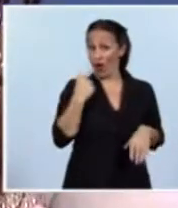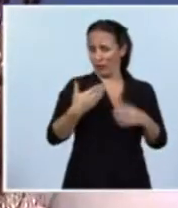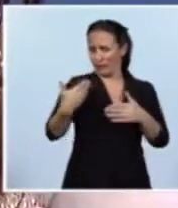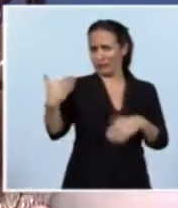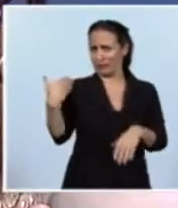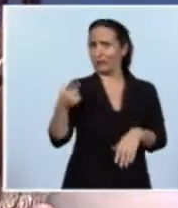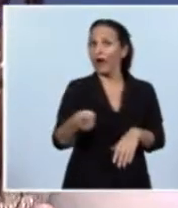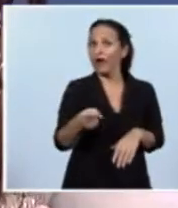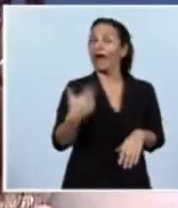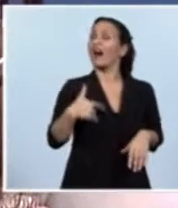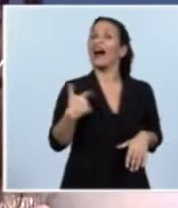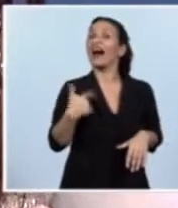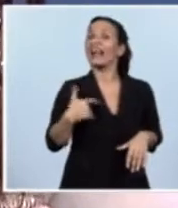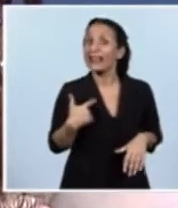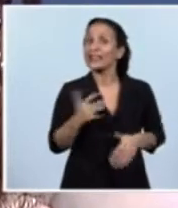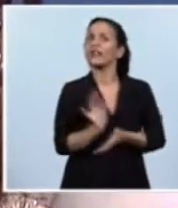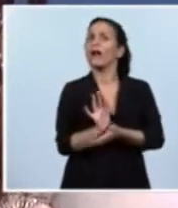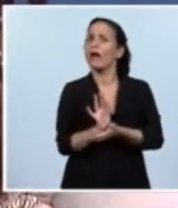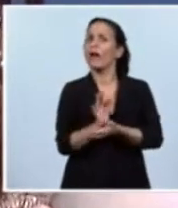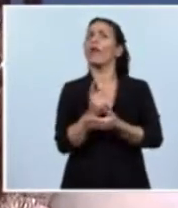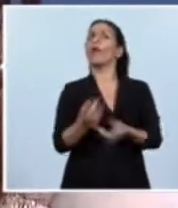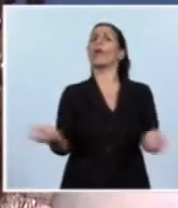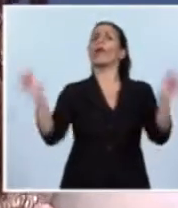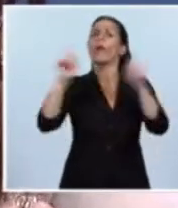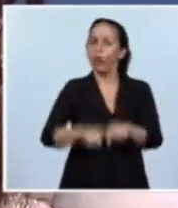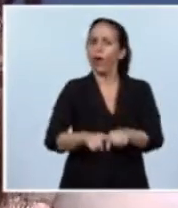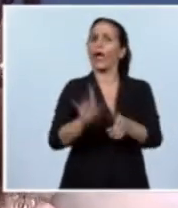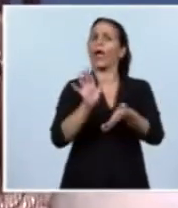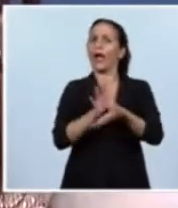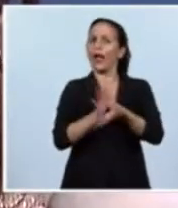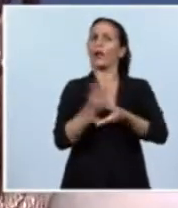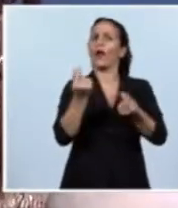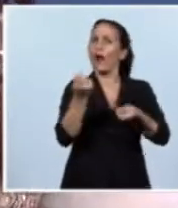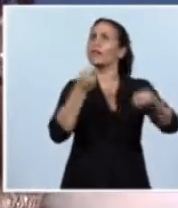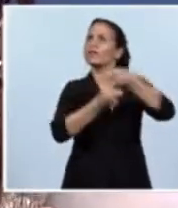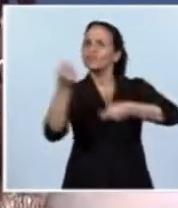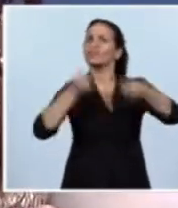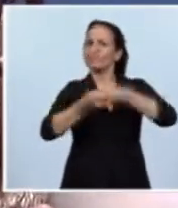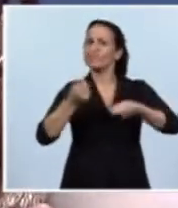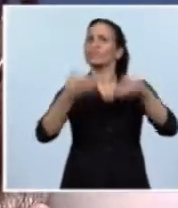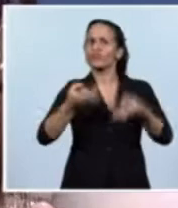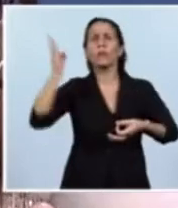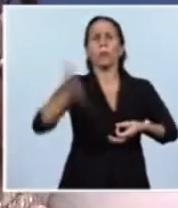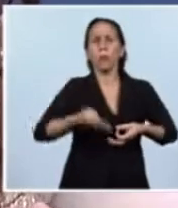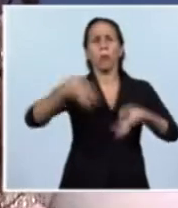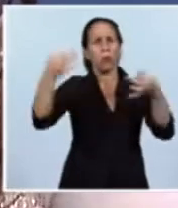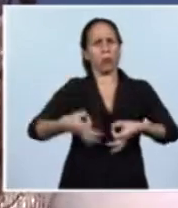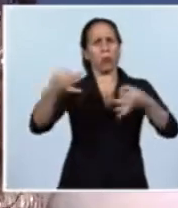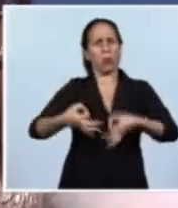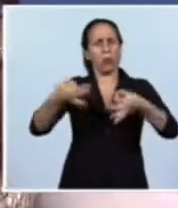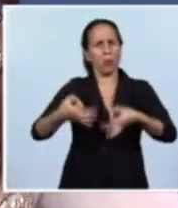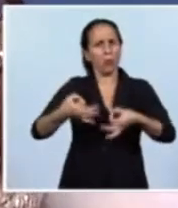Argentina volvió a acceder al mercado de capitales a tasas razonables